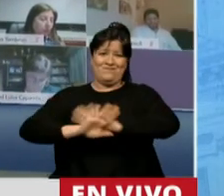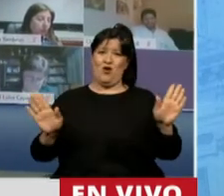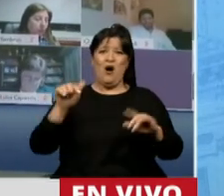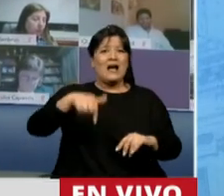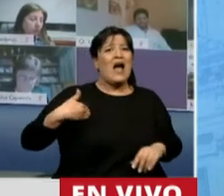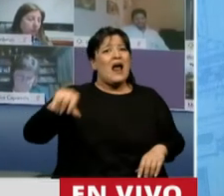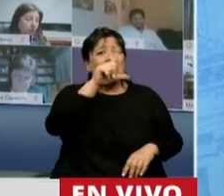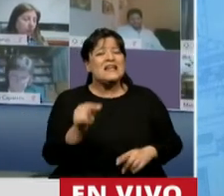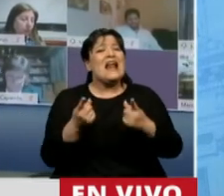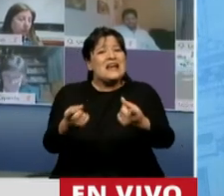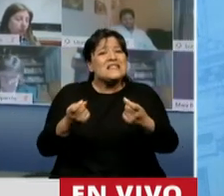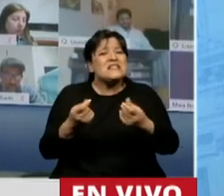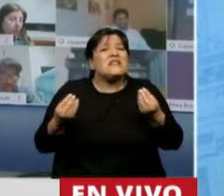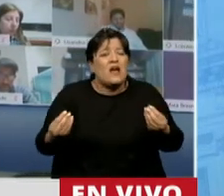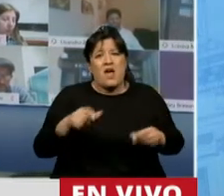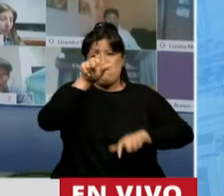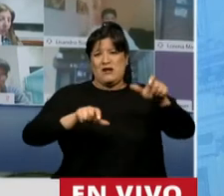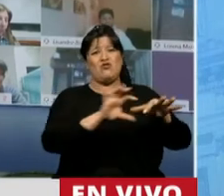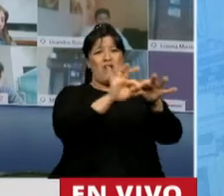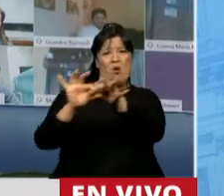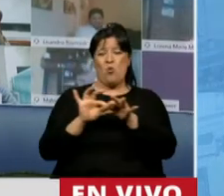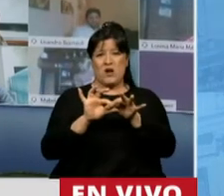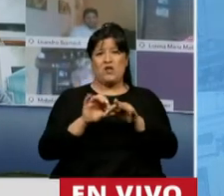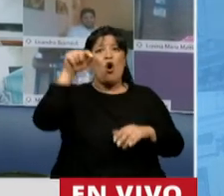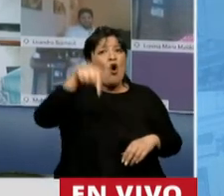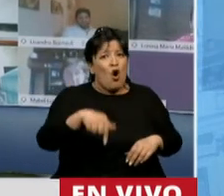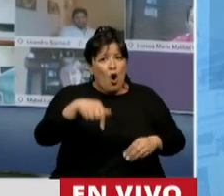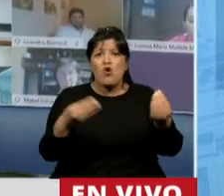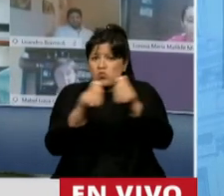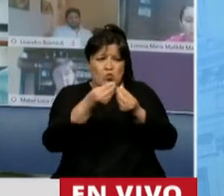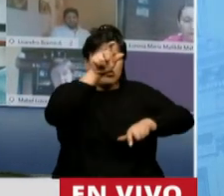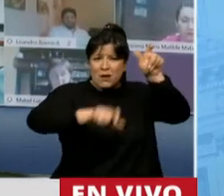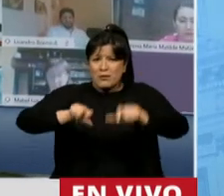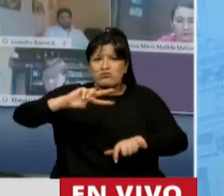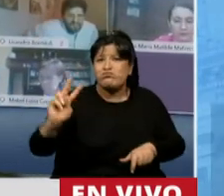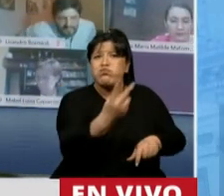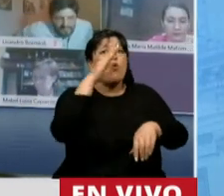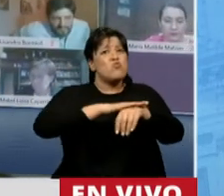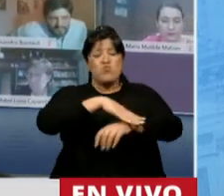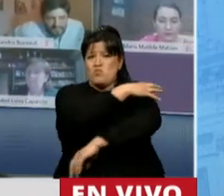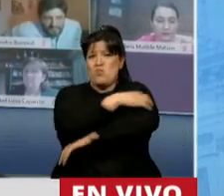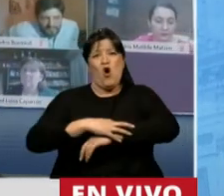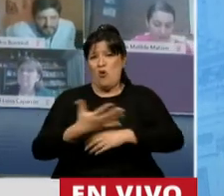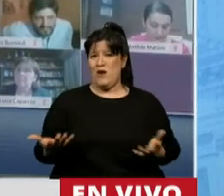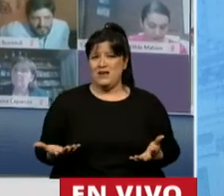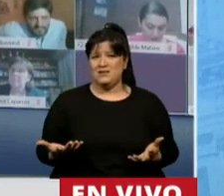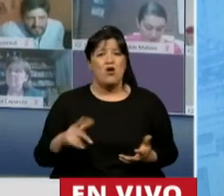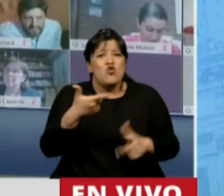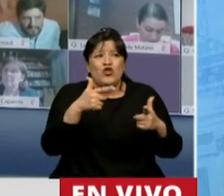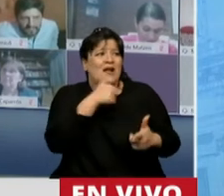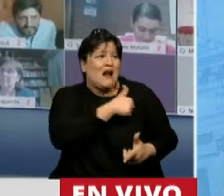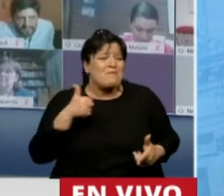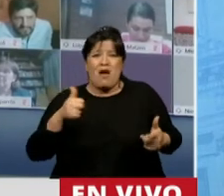Argentina nos necesita unidos, aquí hoy un montón de gente se muere en la pobreza, se muere porque no tiene los